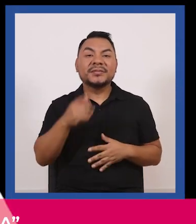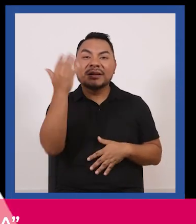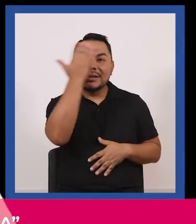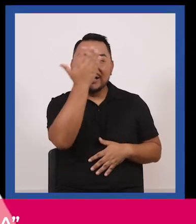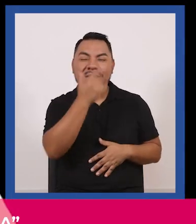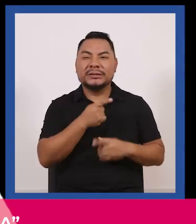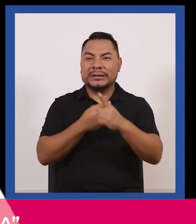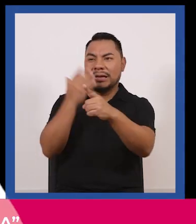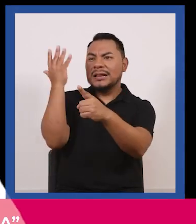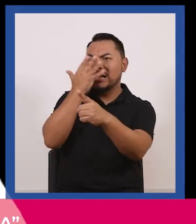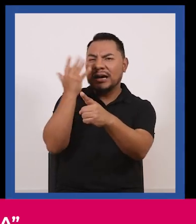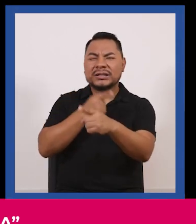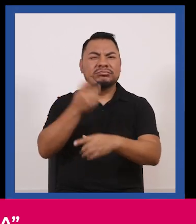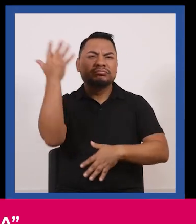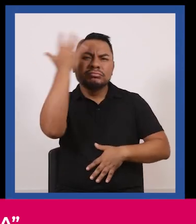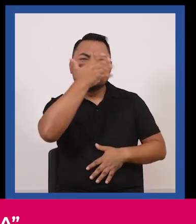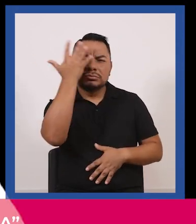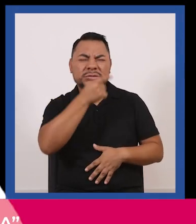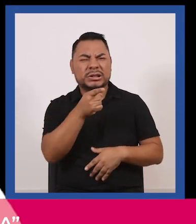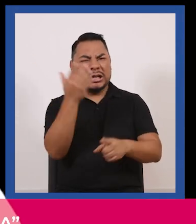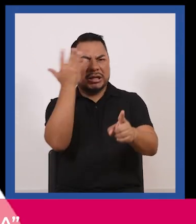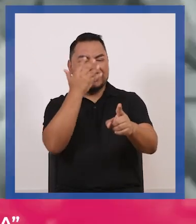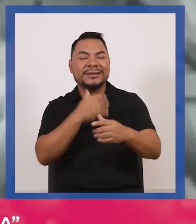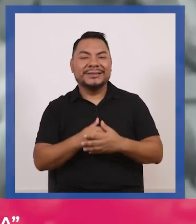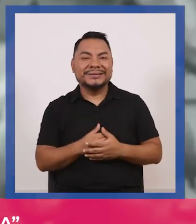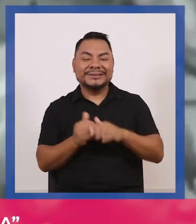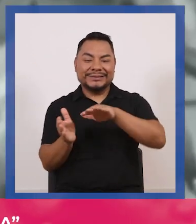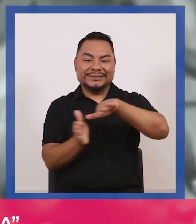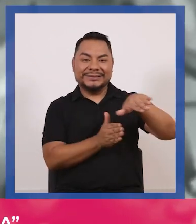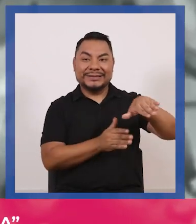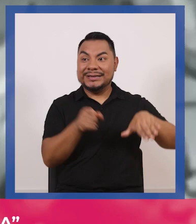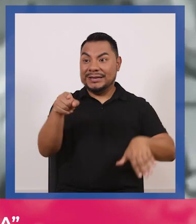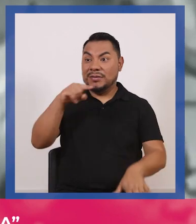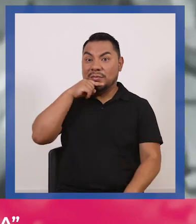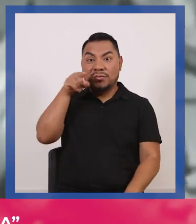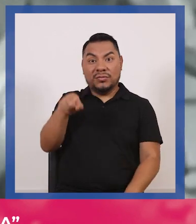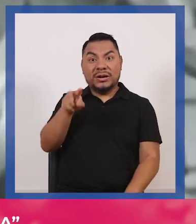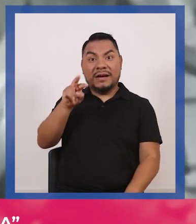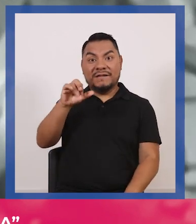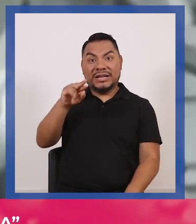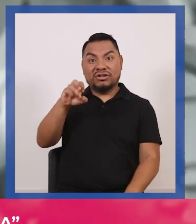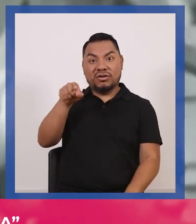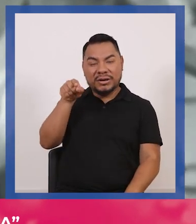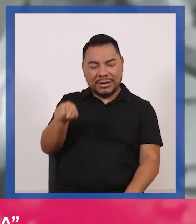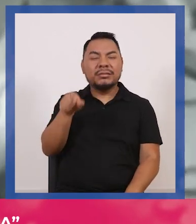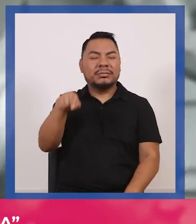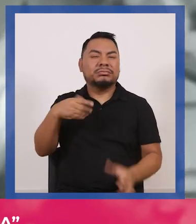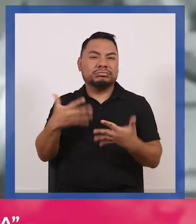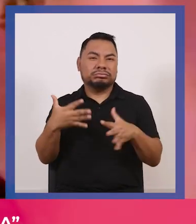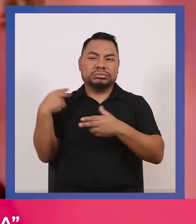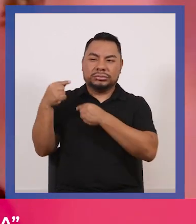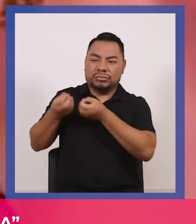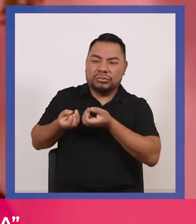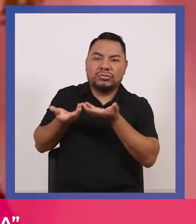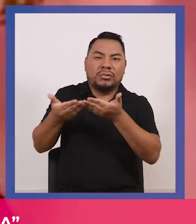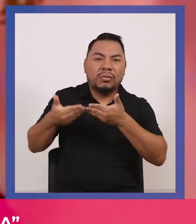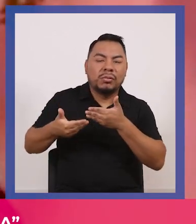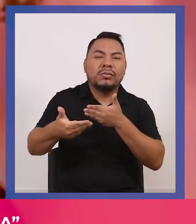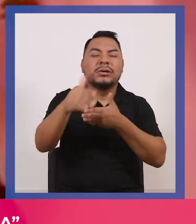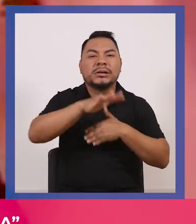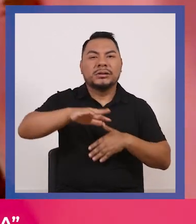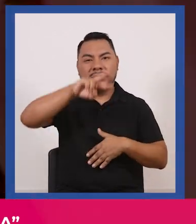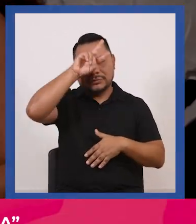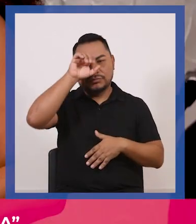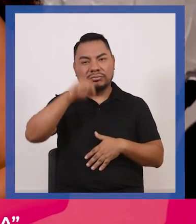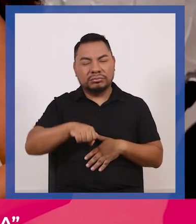Santa Cruz nos ha dejado un enorme legado para el país tanto en las artes